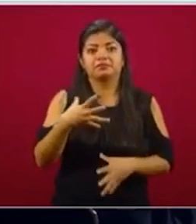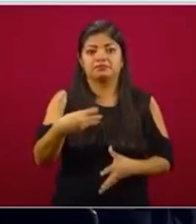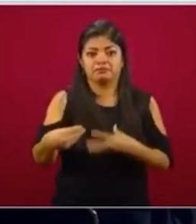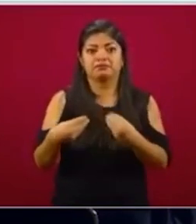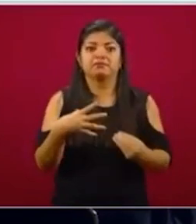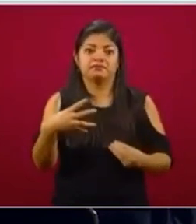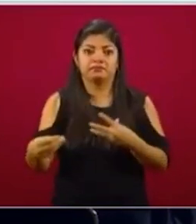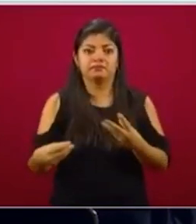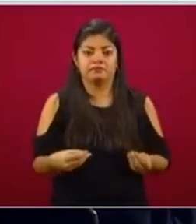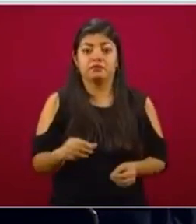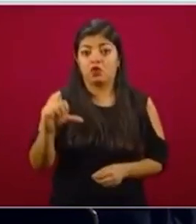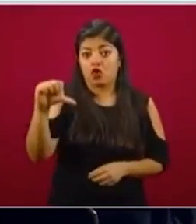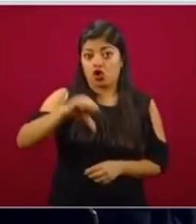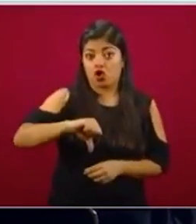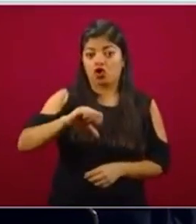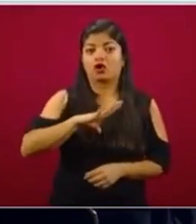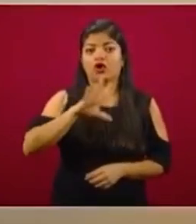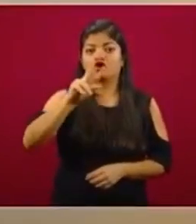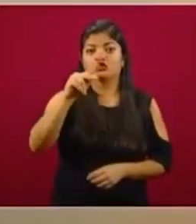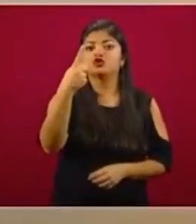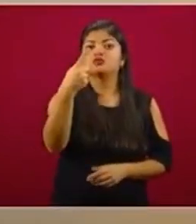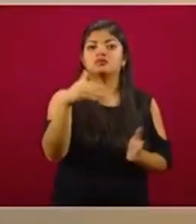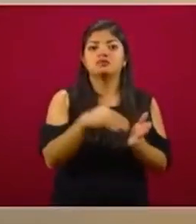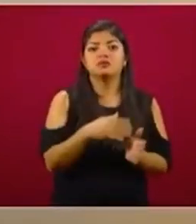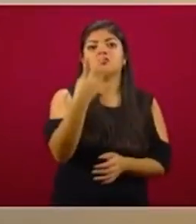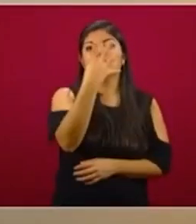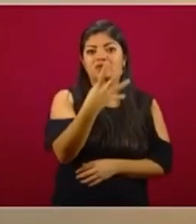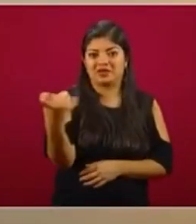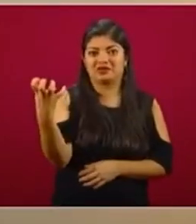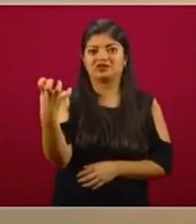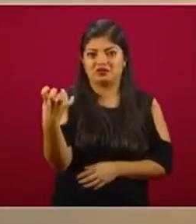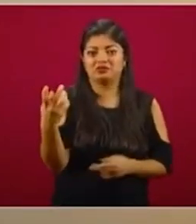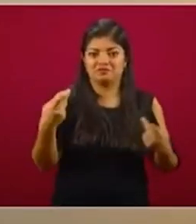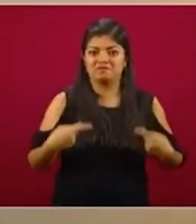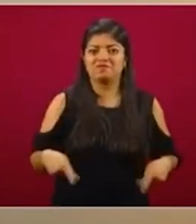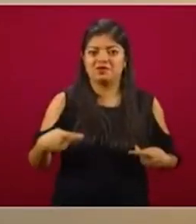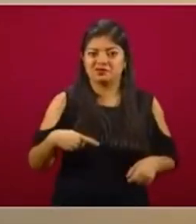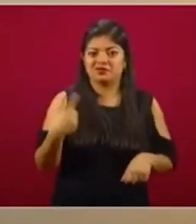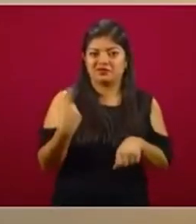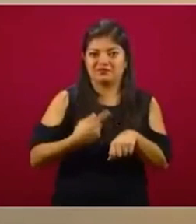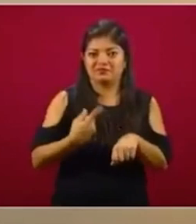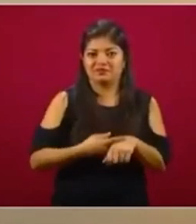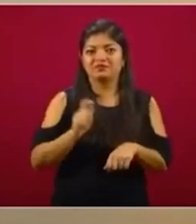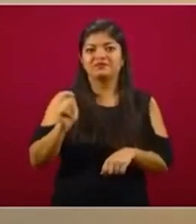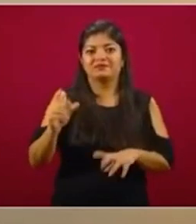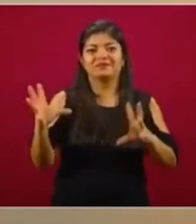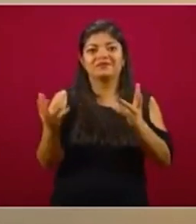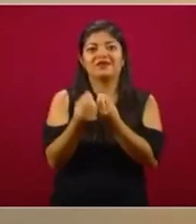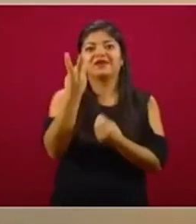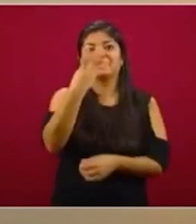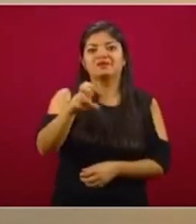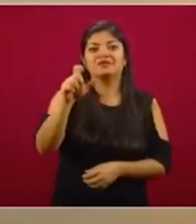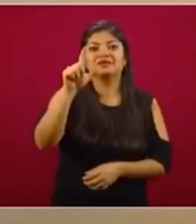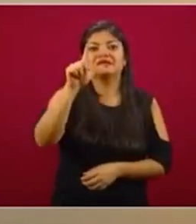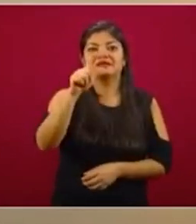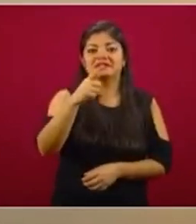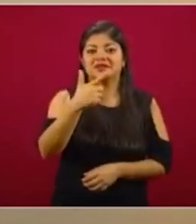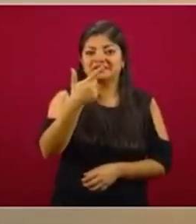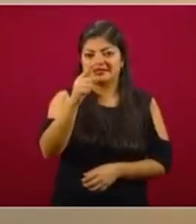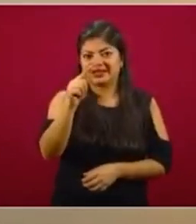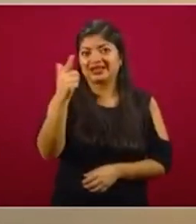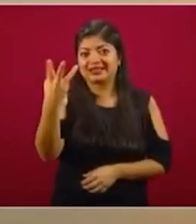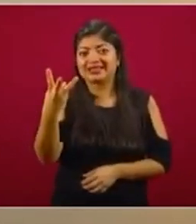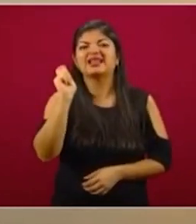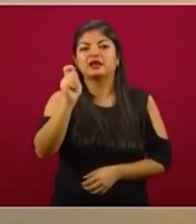Y hoy tenemos 81 mil 400 casos, porque se sumó 3 mil 377, que representan el